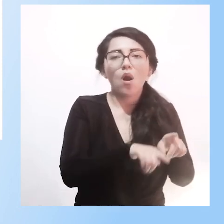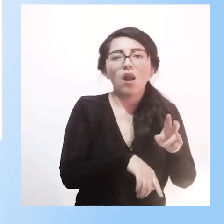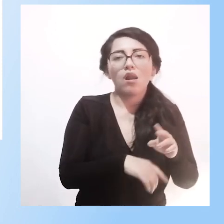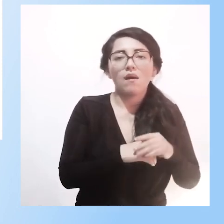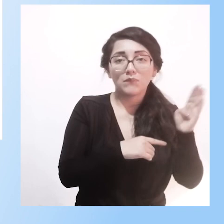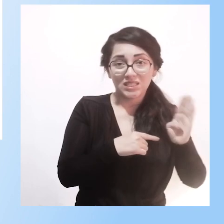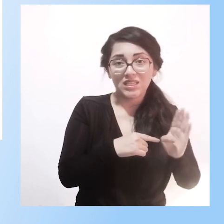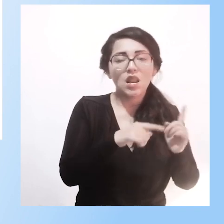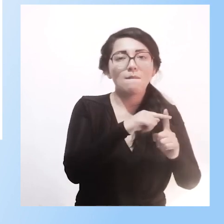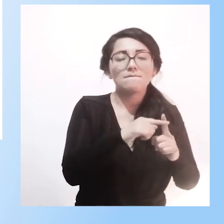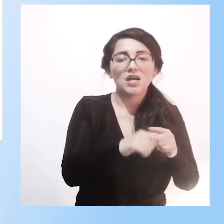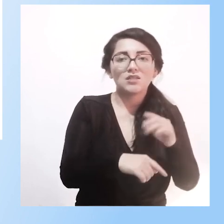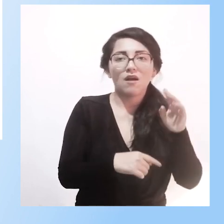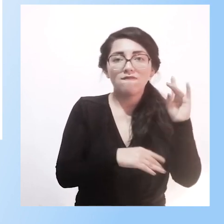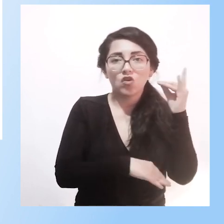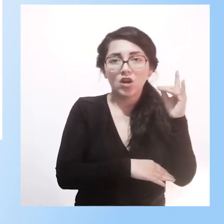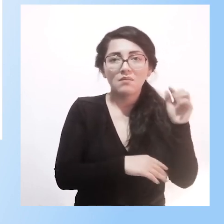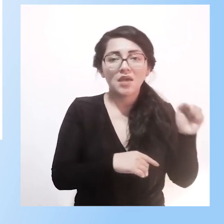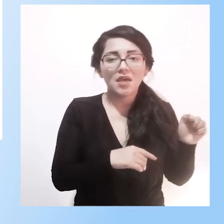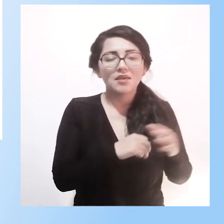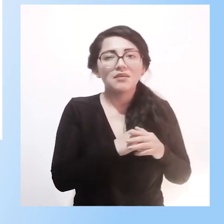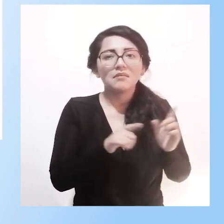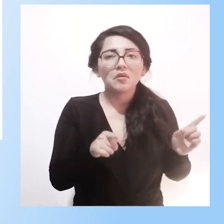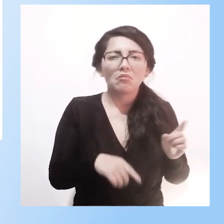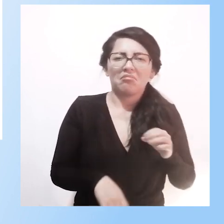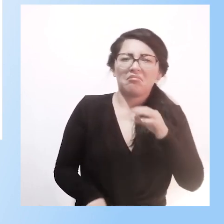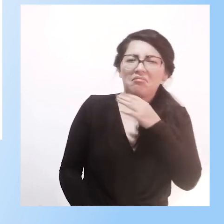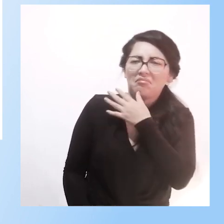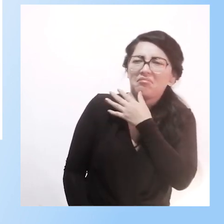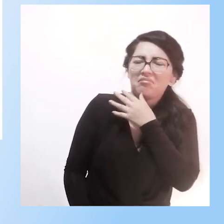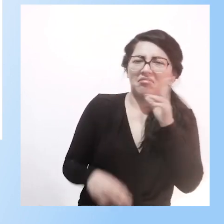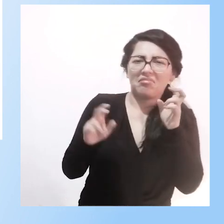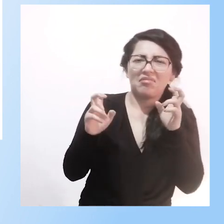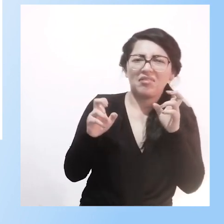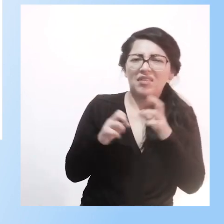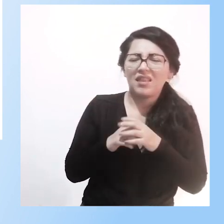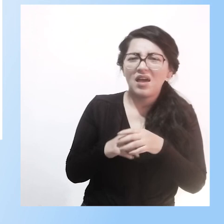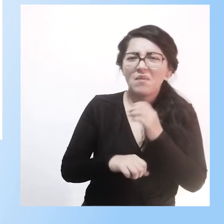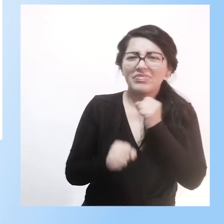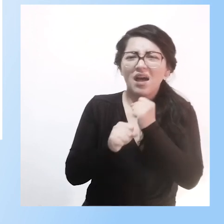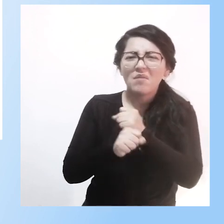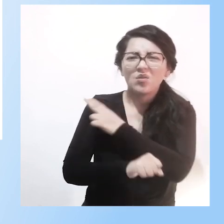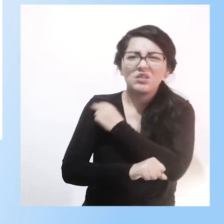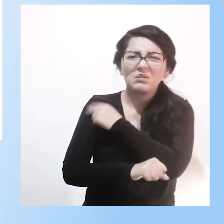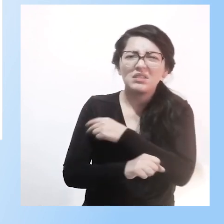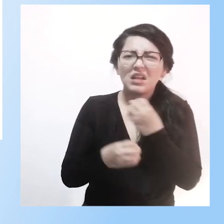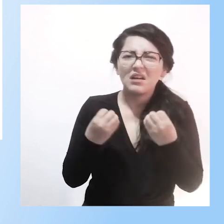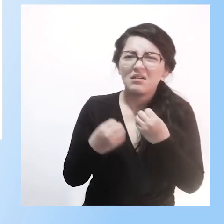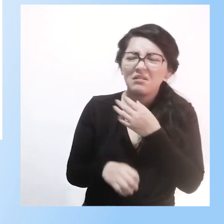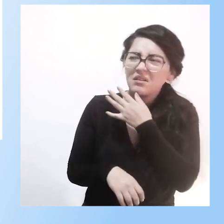teléfono no conocían lo que era el trabajo con clase hospitalaria y hacíamos una una